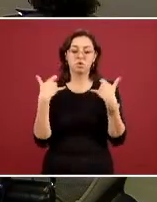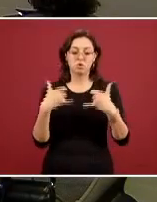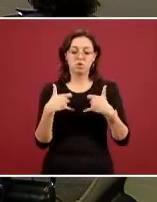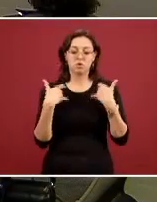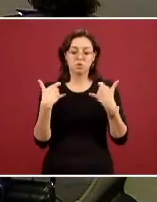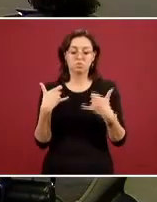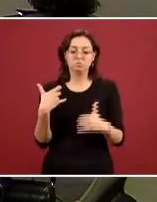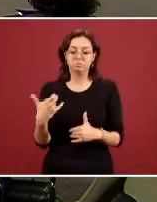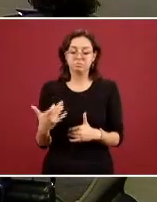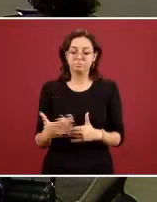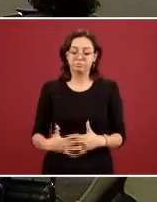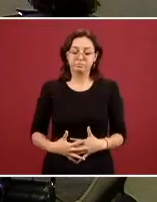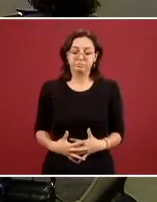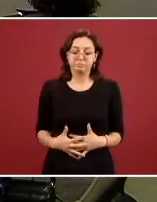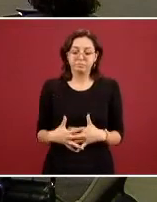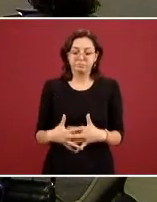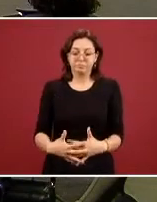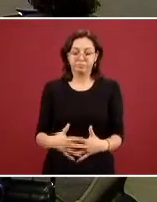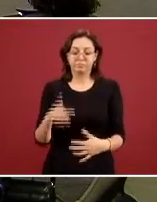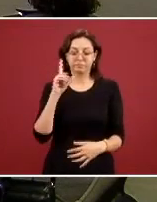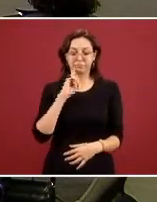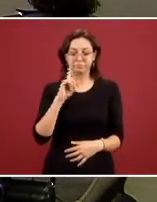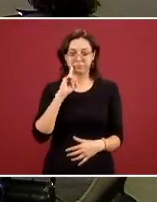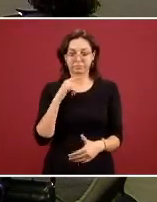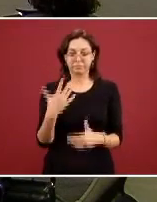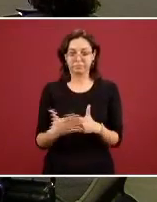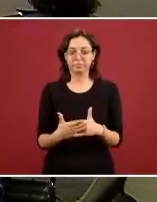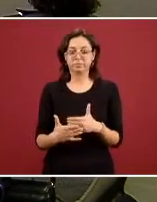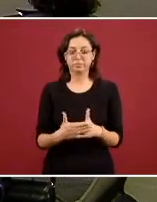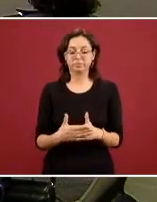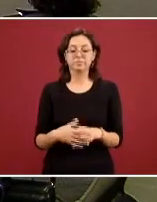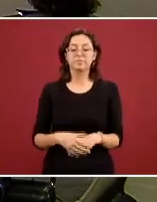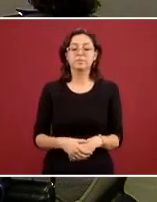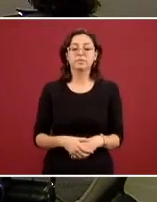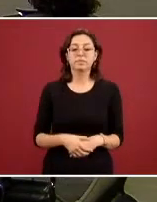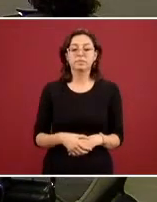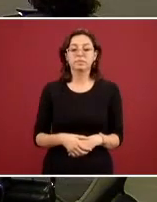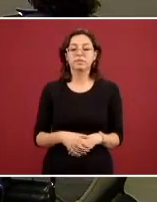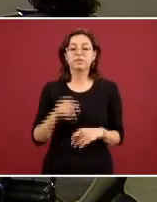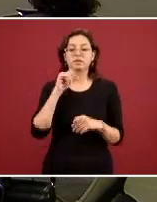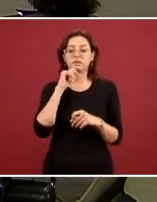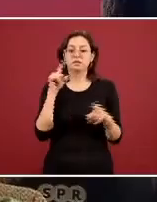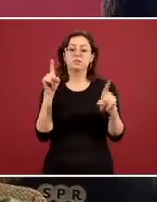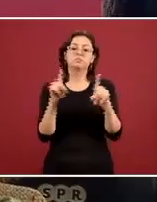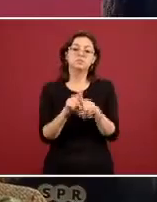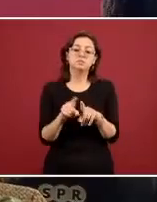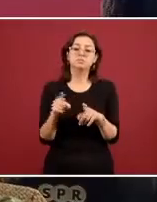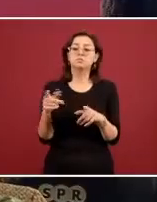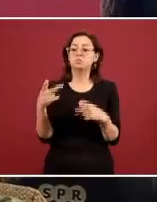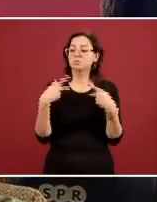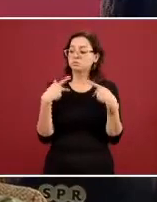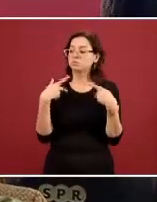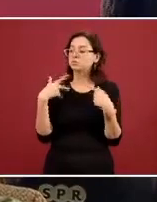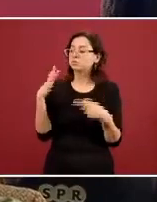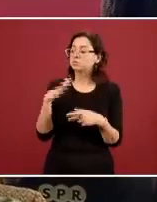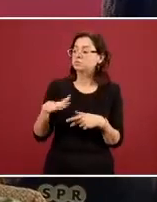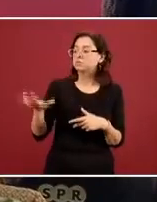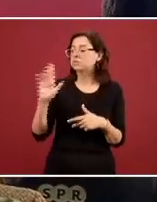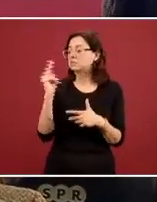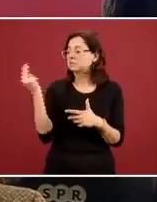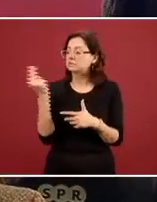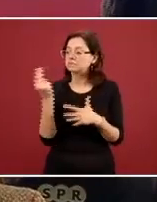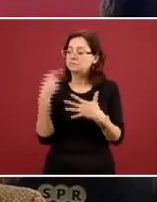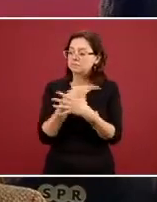se hace un cuidadoso sistema de seguimiento hacia las necesidades de la ciudadanía de estos campos